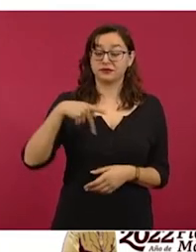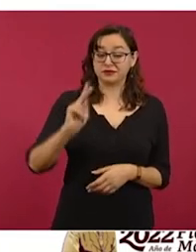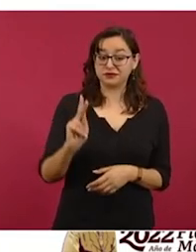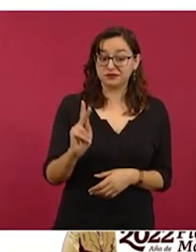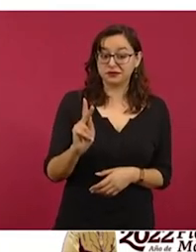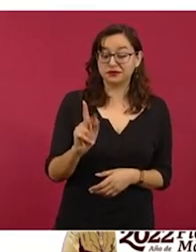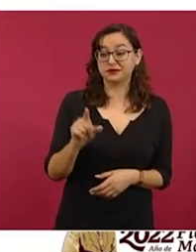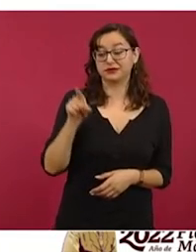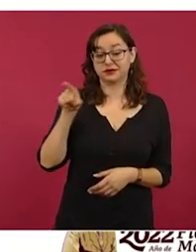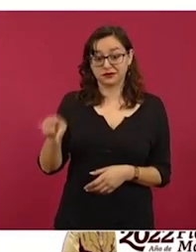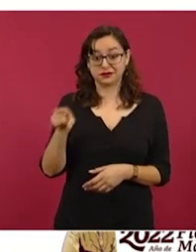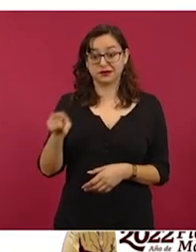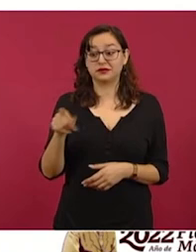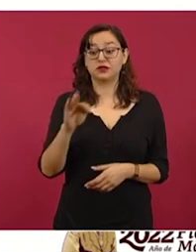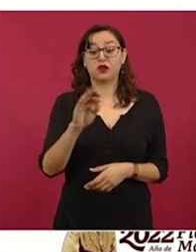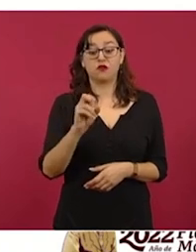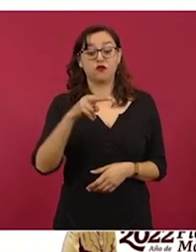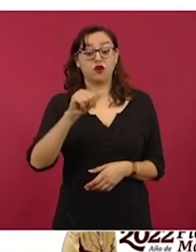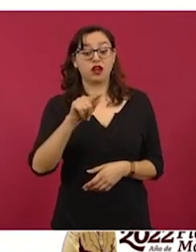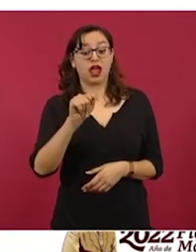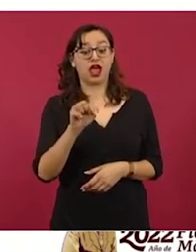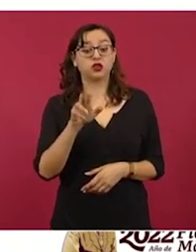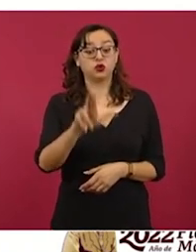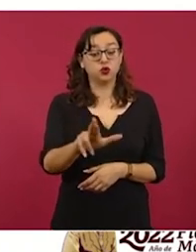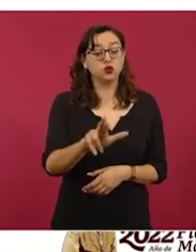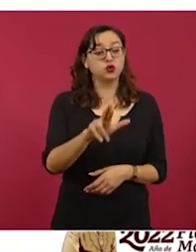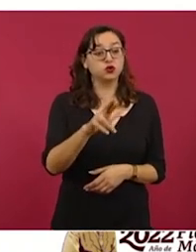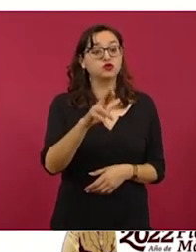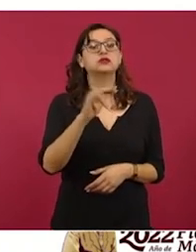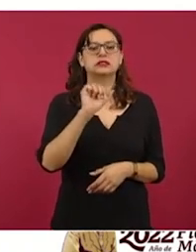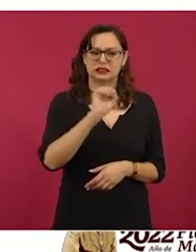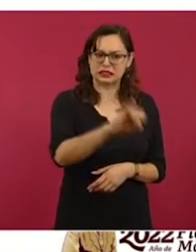buscó asesorar a Fonatur para la construcción del Tren Maya.